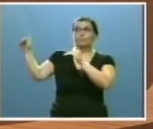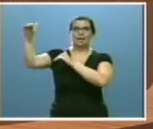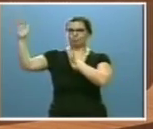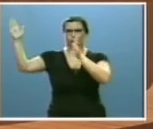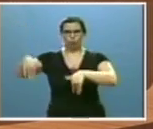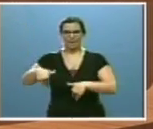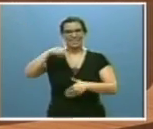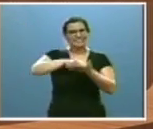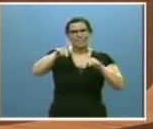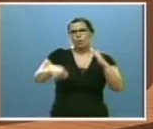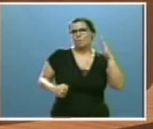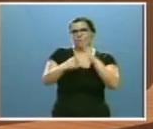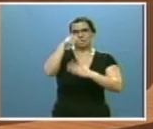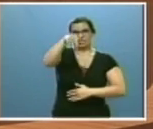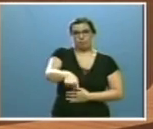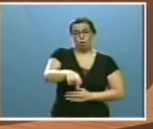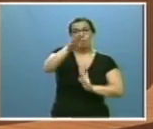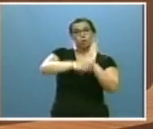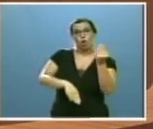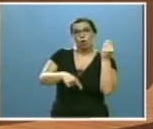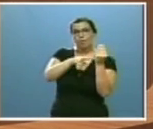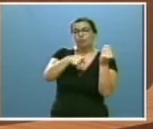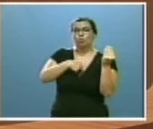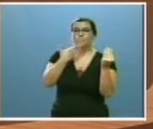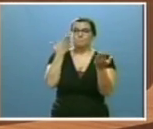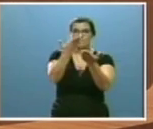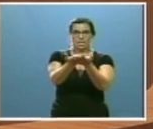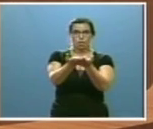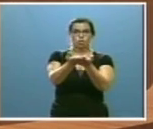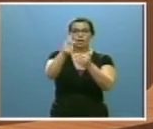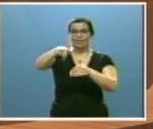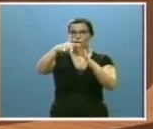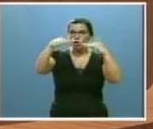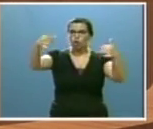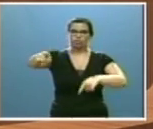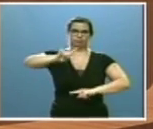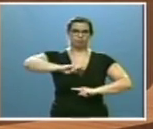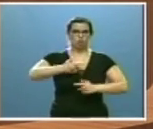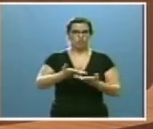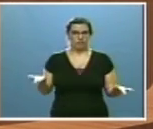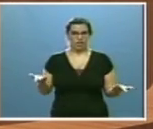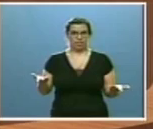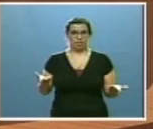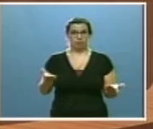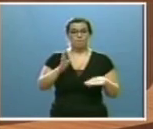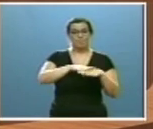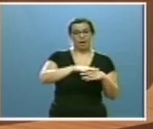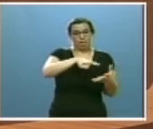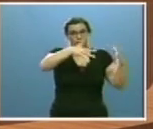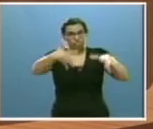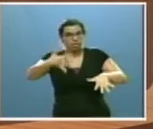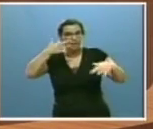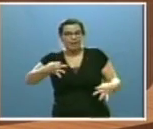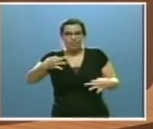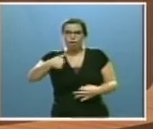Un programa para el que pido la confianza de las Cortes. Y para suya ejecución es